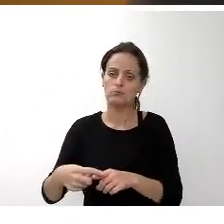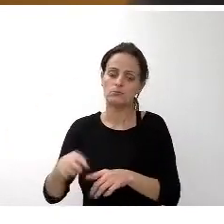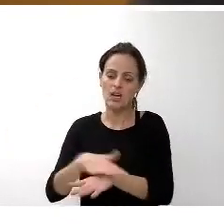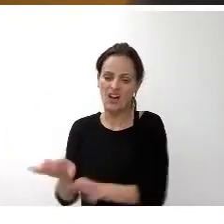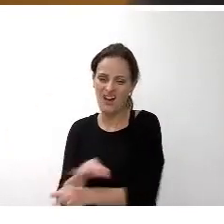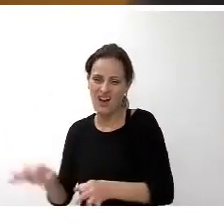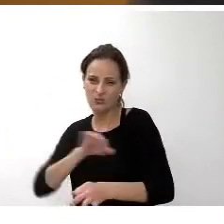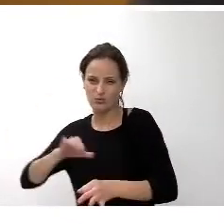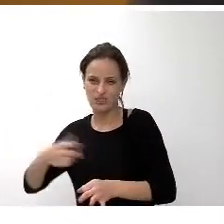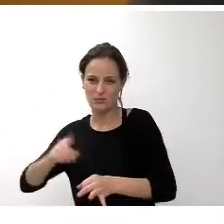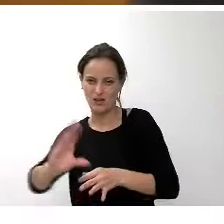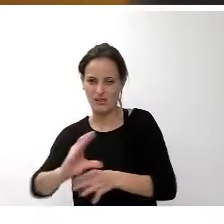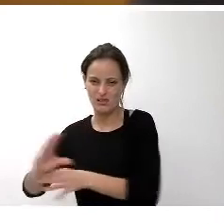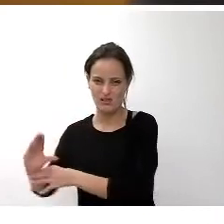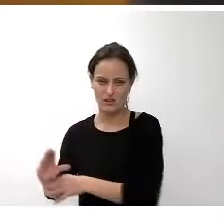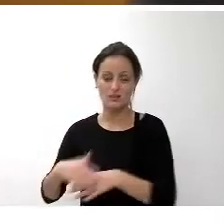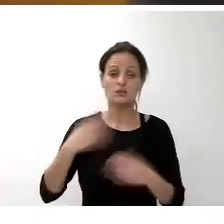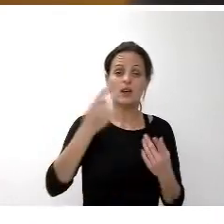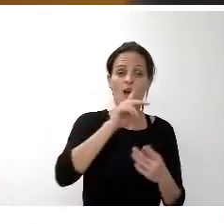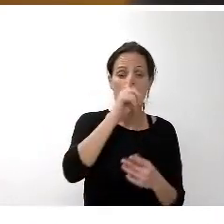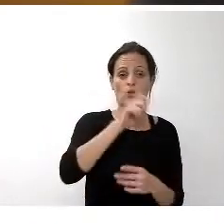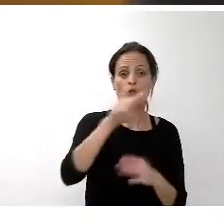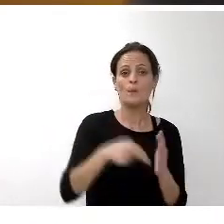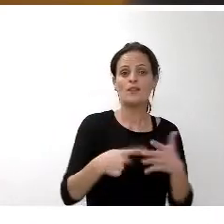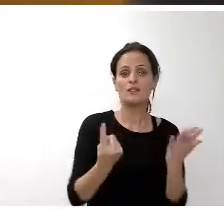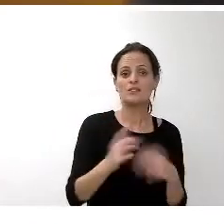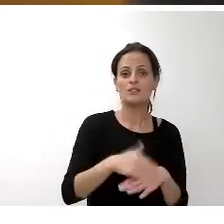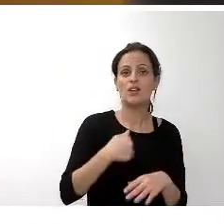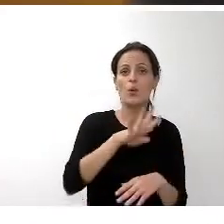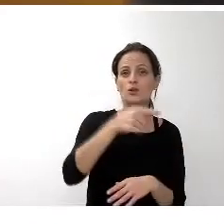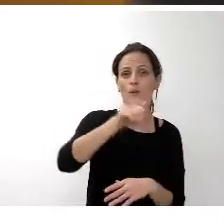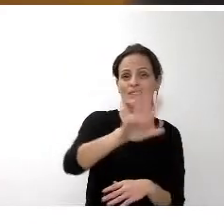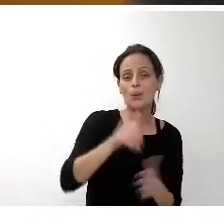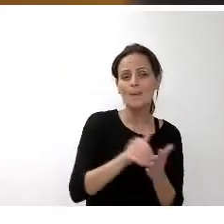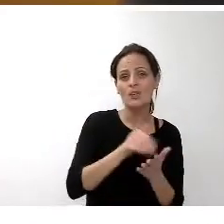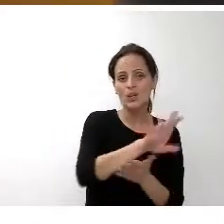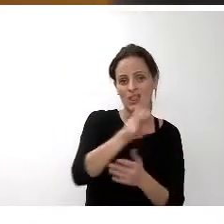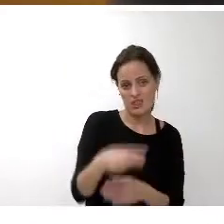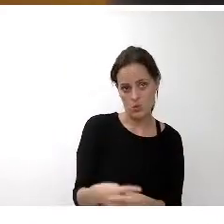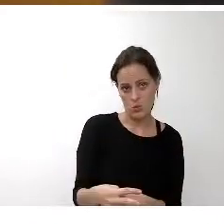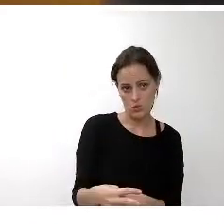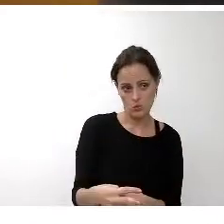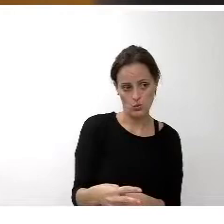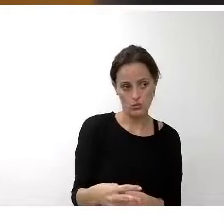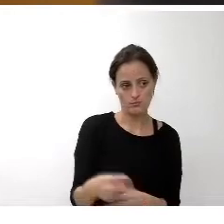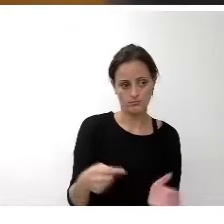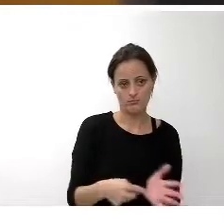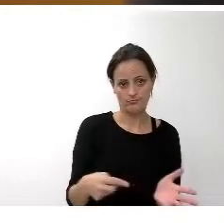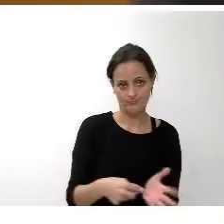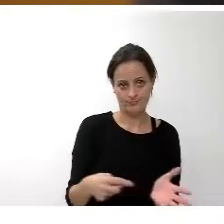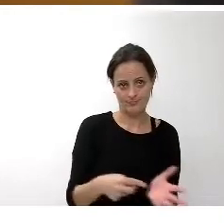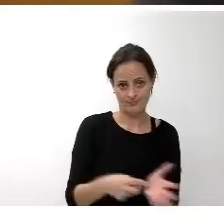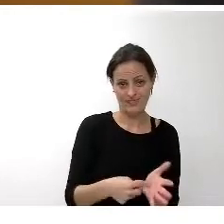En 2016 nos endeudaremos en 24,5 millones de euros, que es la misma cantidad que está prevista a amortizar para el año que viene.